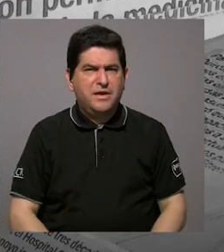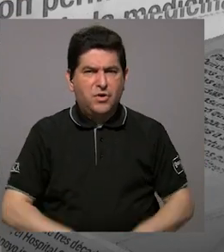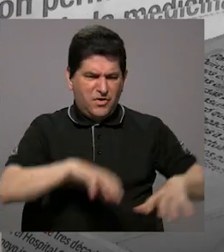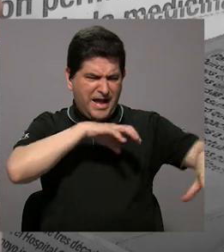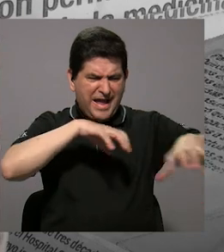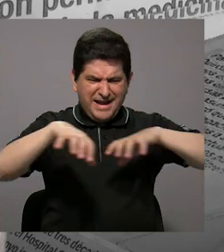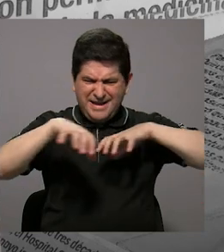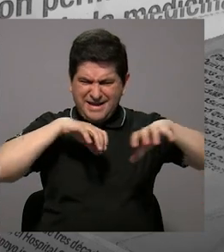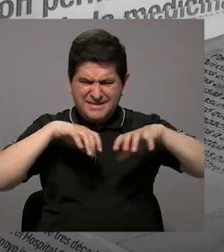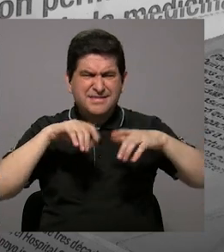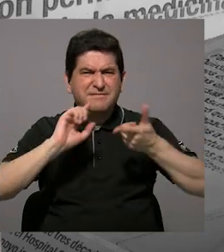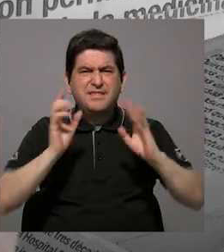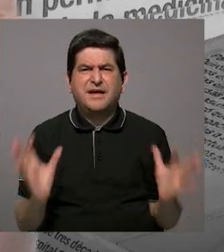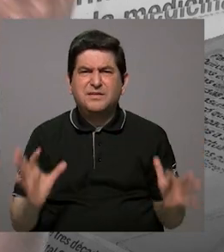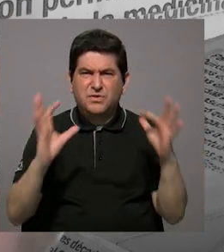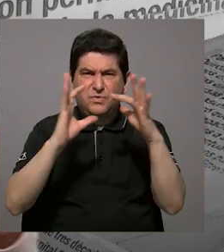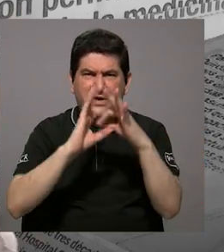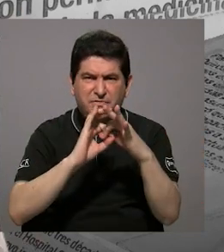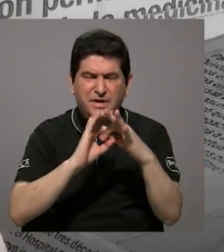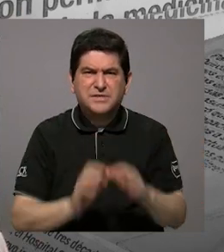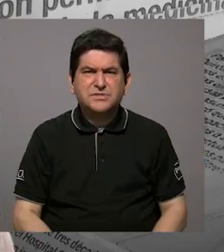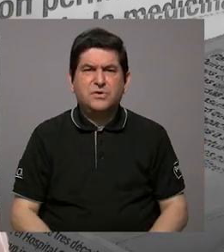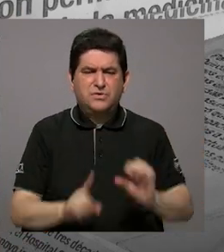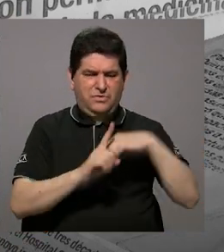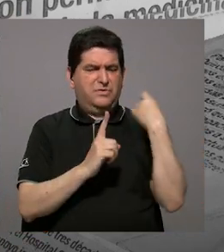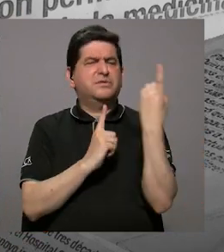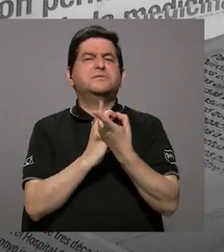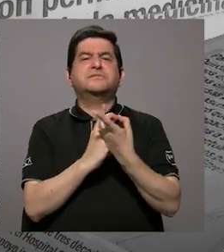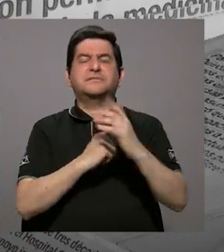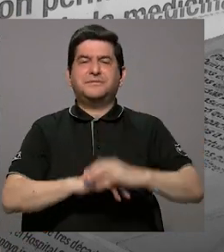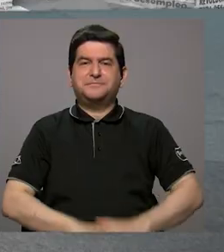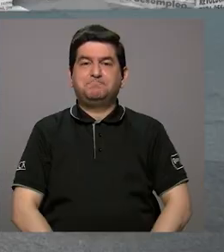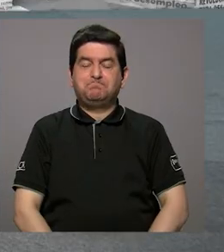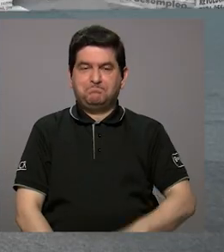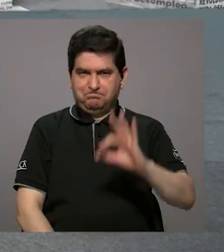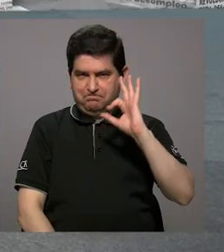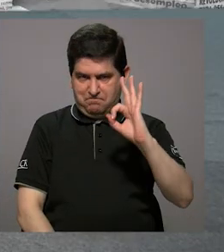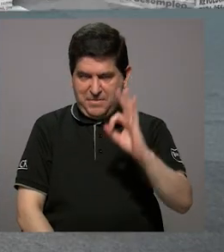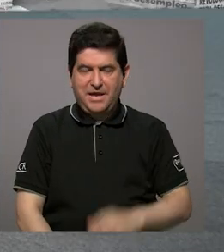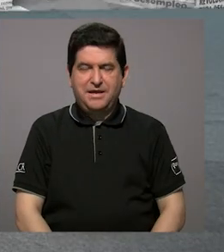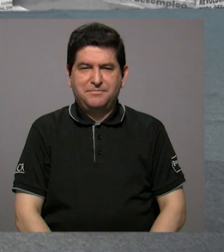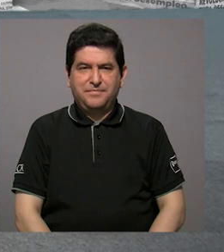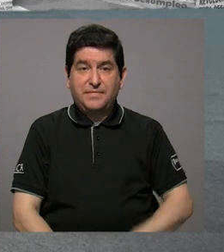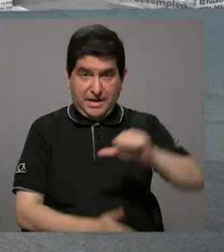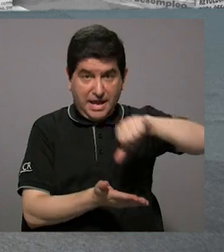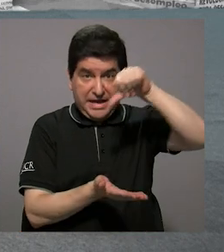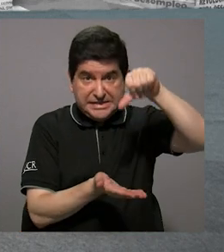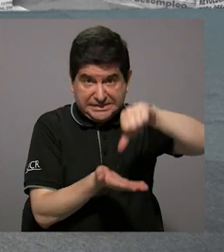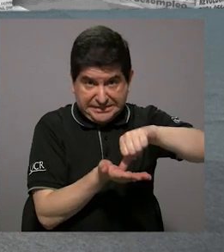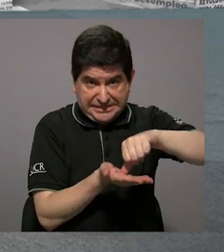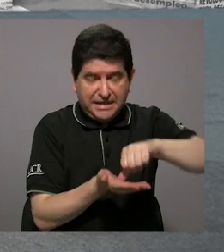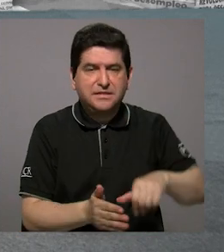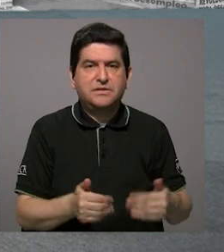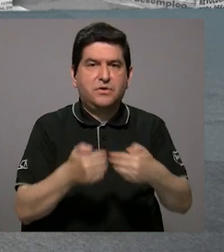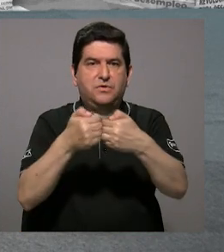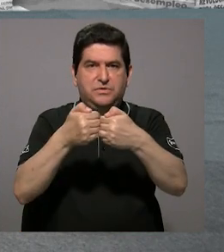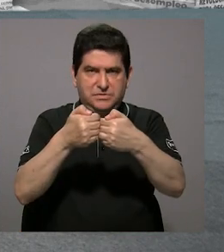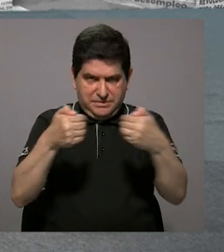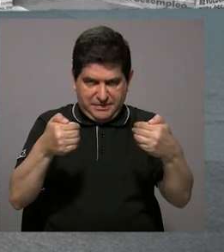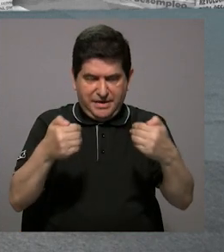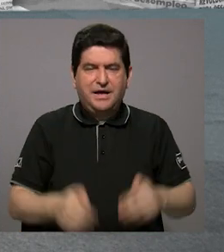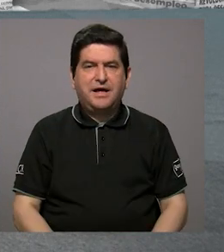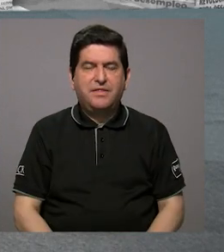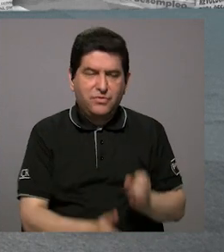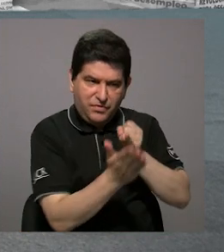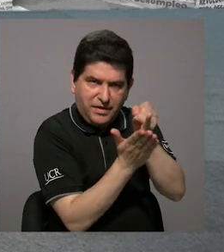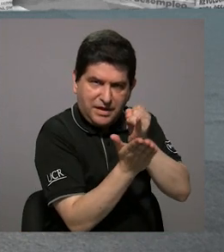otras acciones o actividades hacen en relación con el resto de la sociedad? Muy bien, en el caso del CELEC, nosotros, aparte de lo